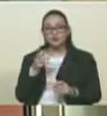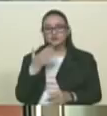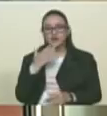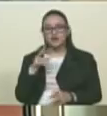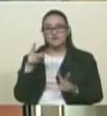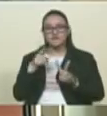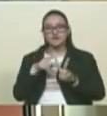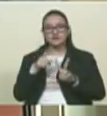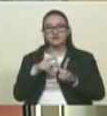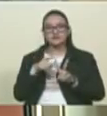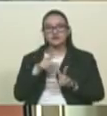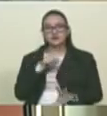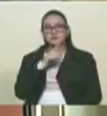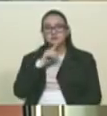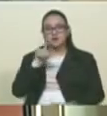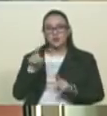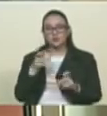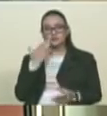Venezolana Televisión.